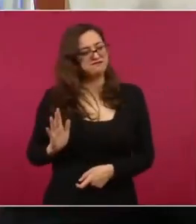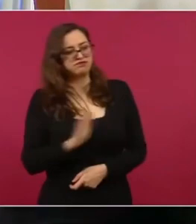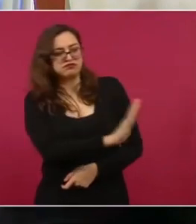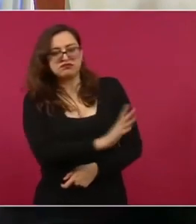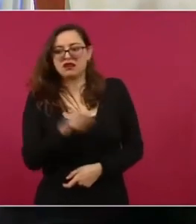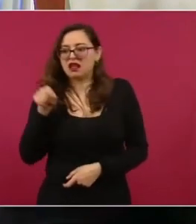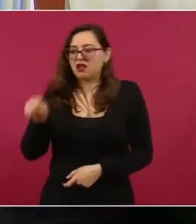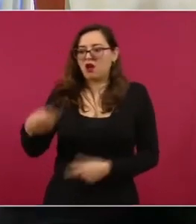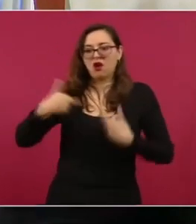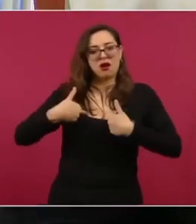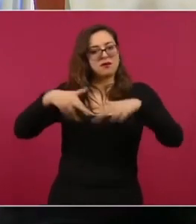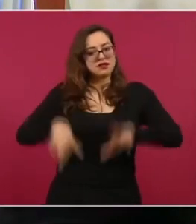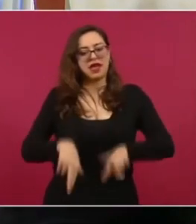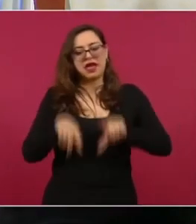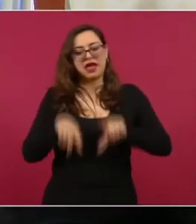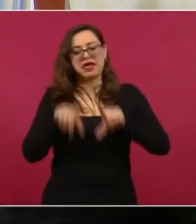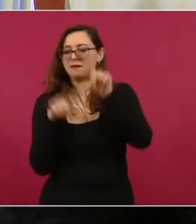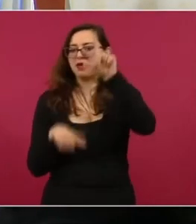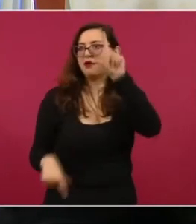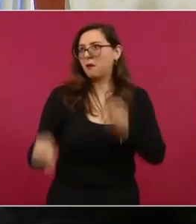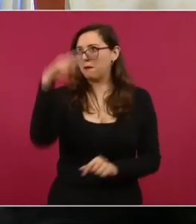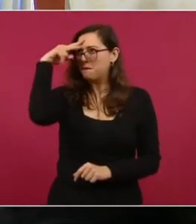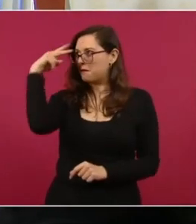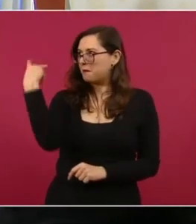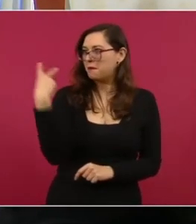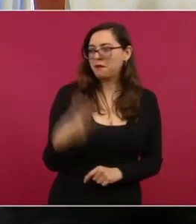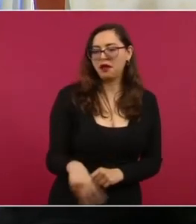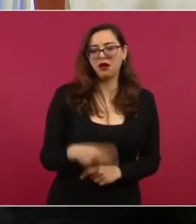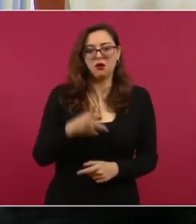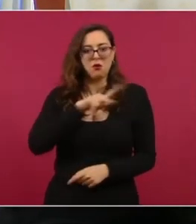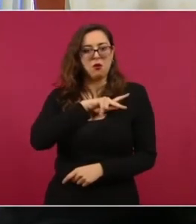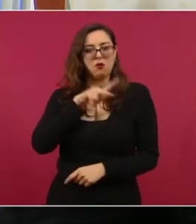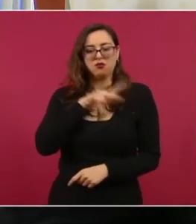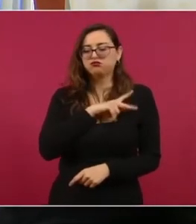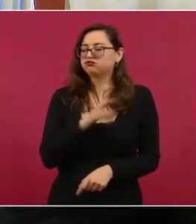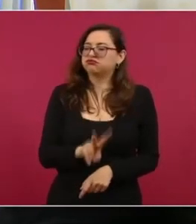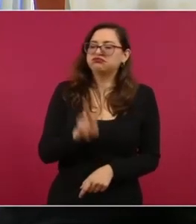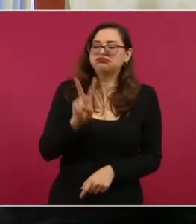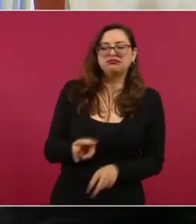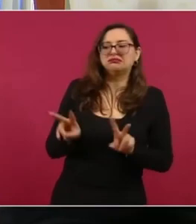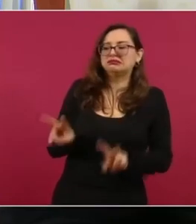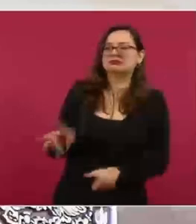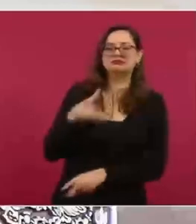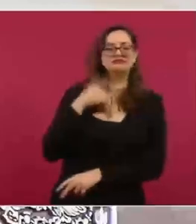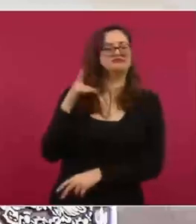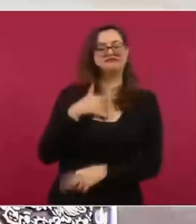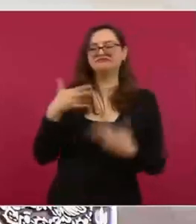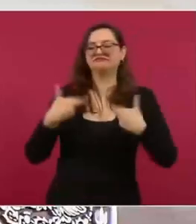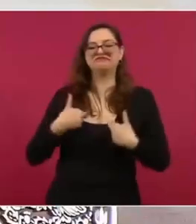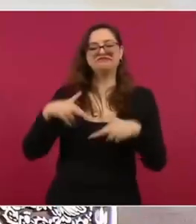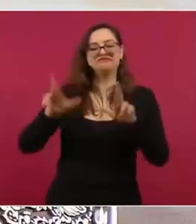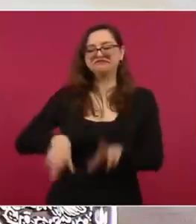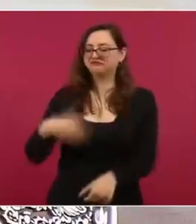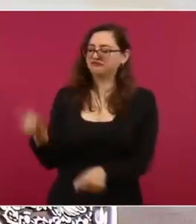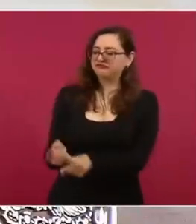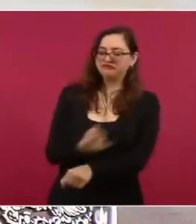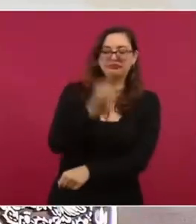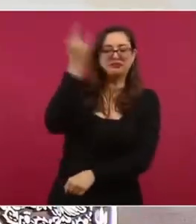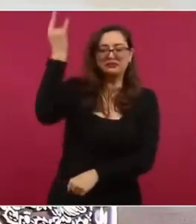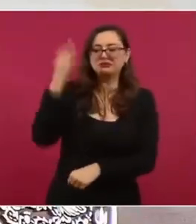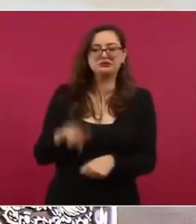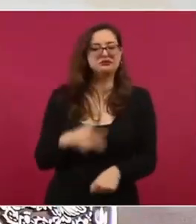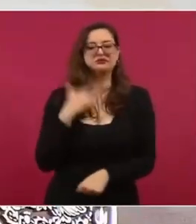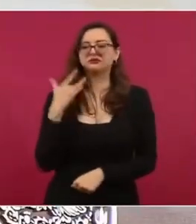nuestro país, nos representan. Y hoy en día yo la verdad no me siento representado por la selección mexicana, que